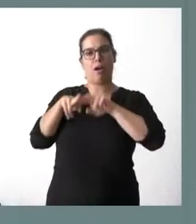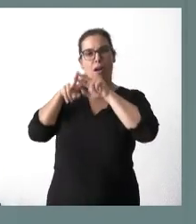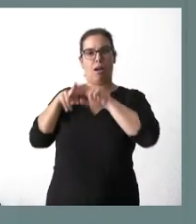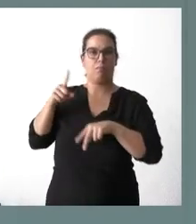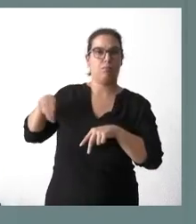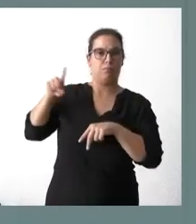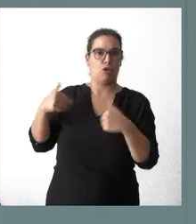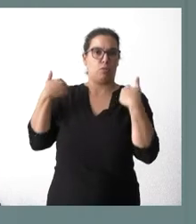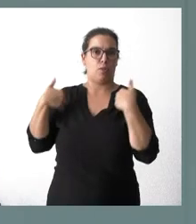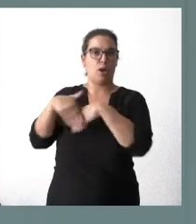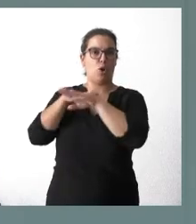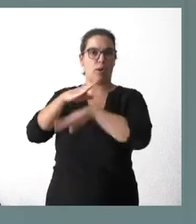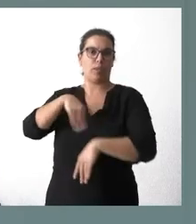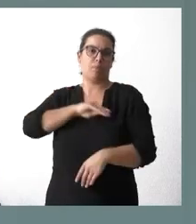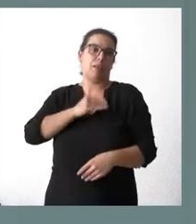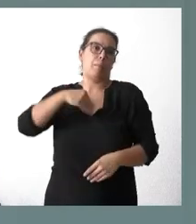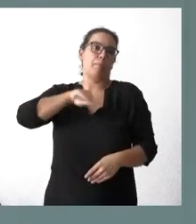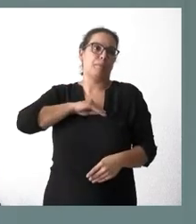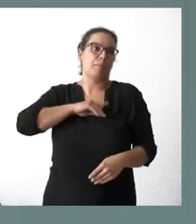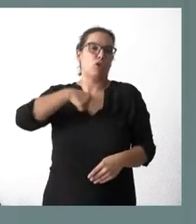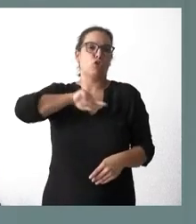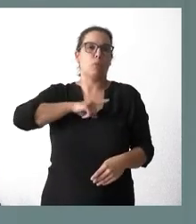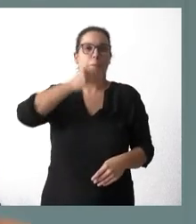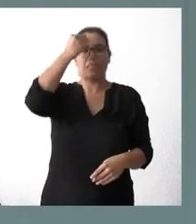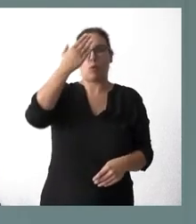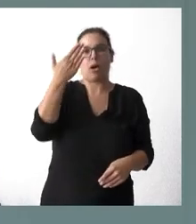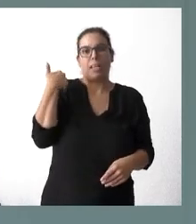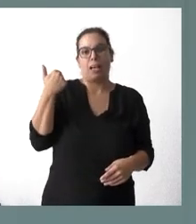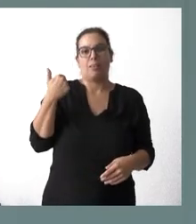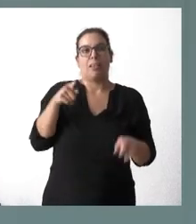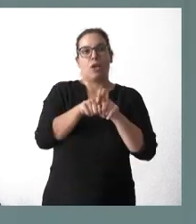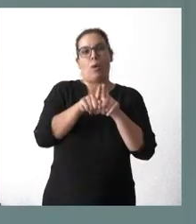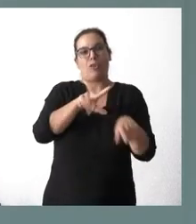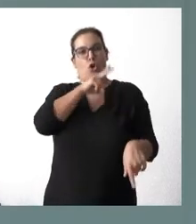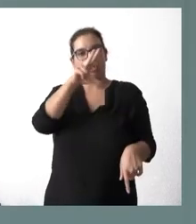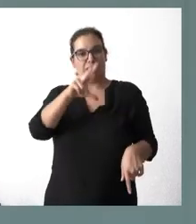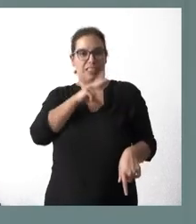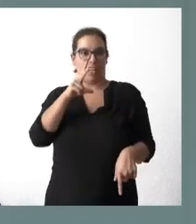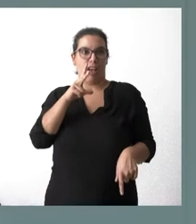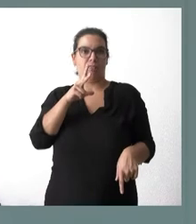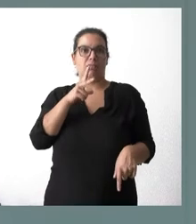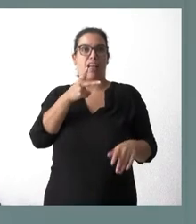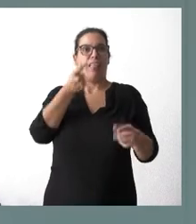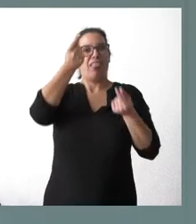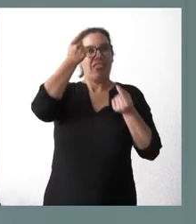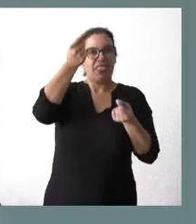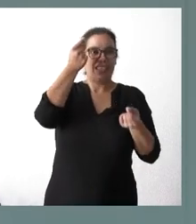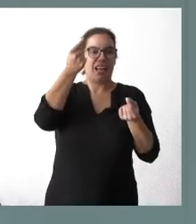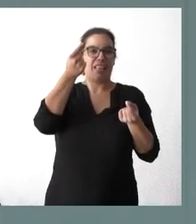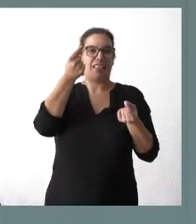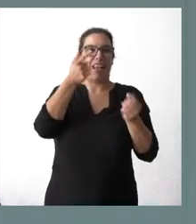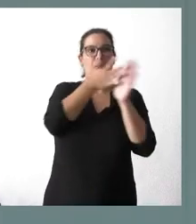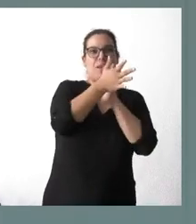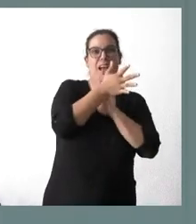por parte del Gobierno. No nos parecía ayer, por motivos quizá de cortesía, entrar a mucho más detalle antes de que tuviéramos la